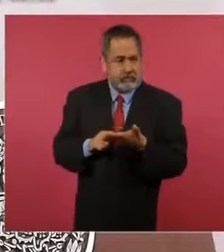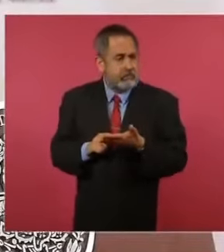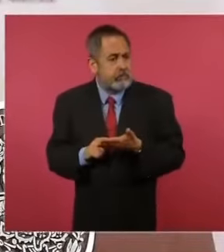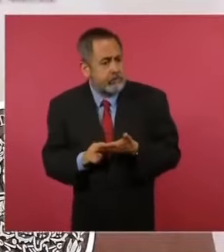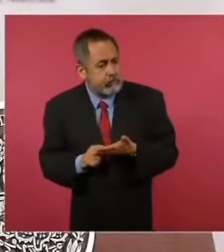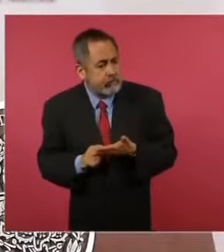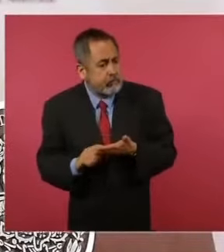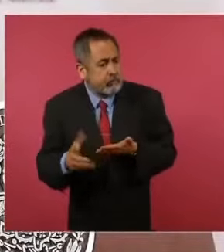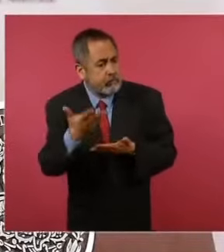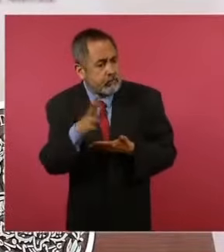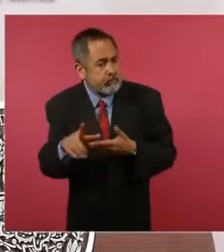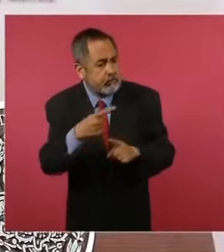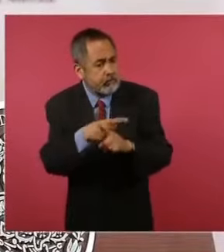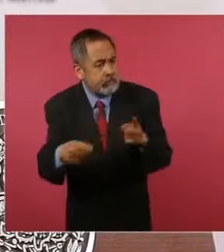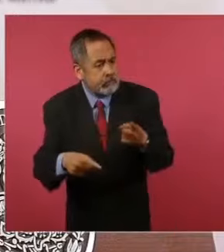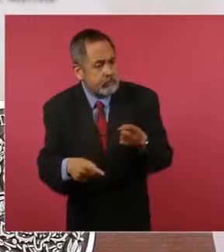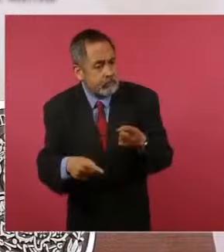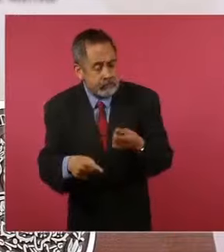a las 10.30.